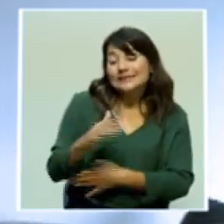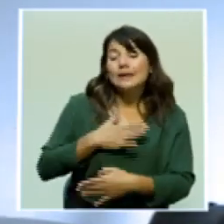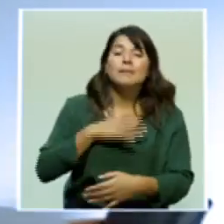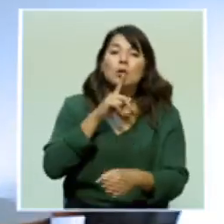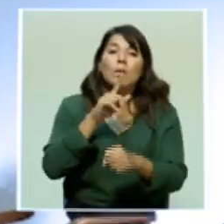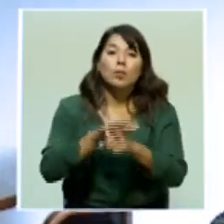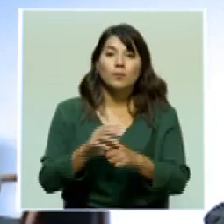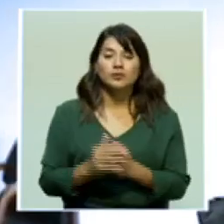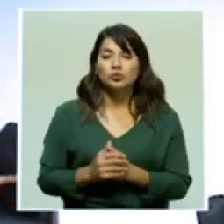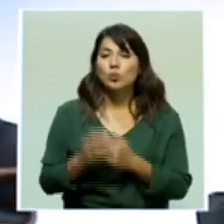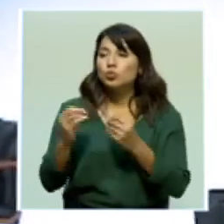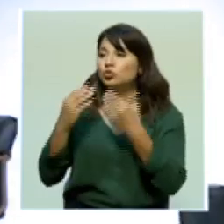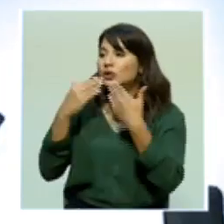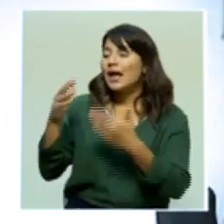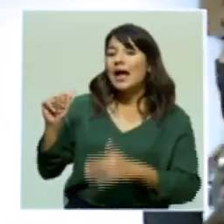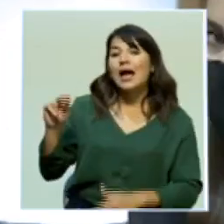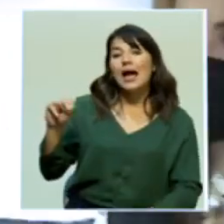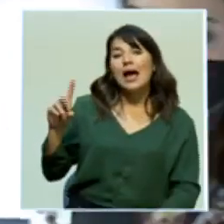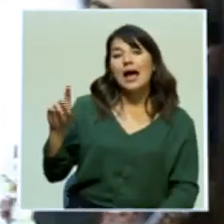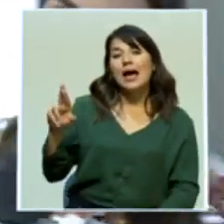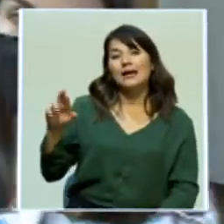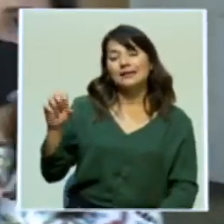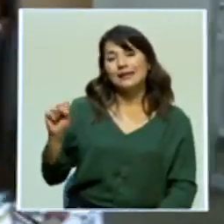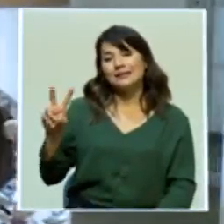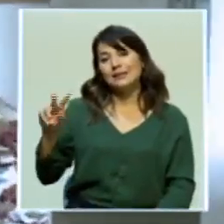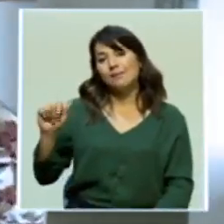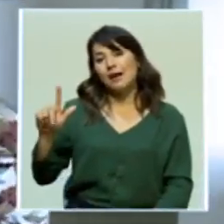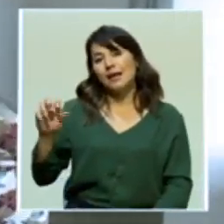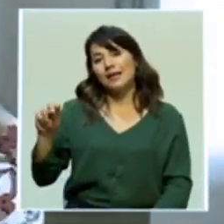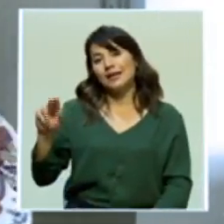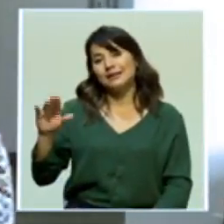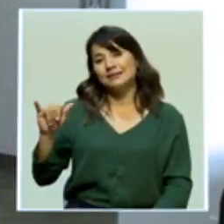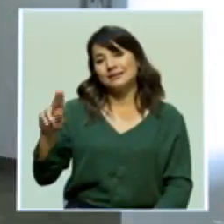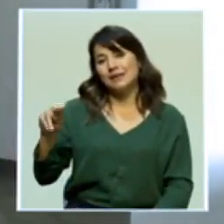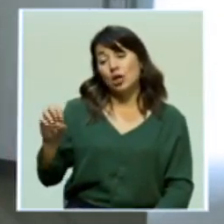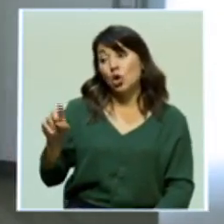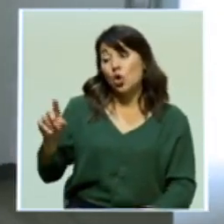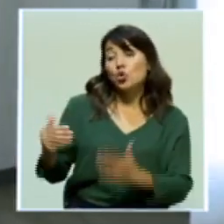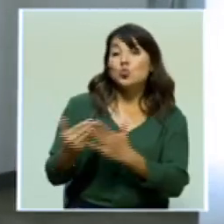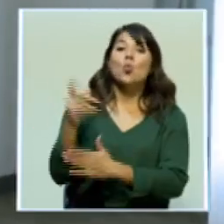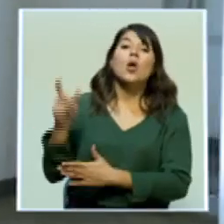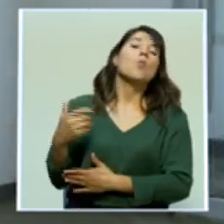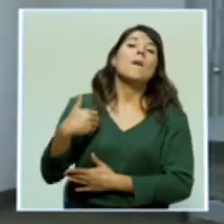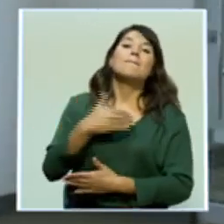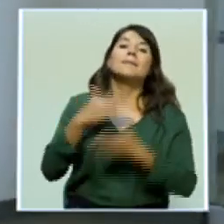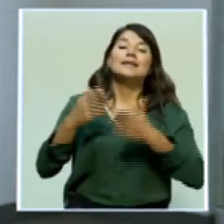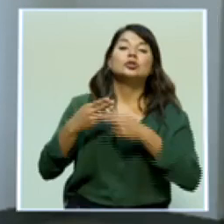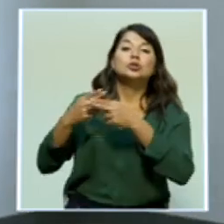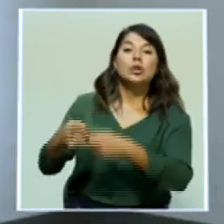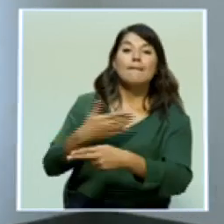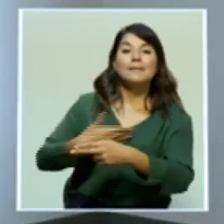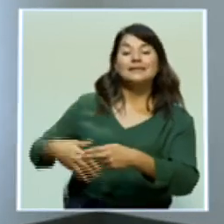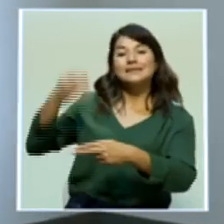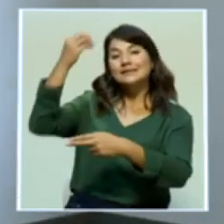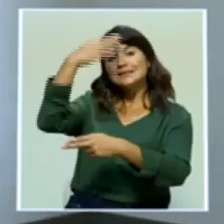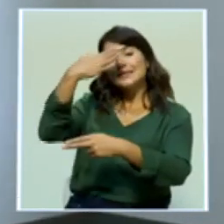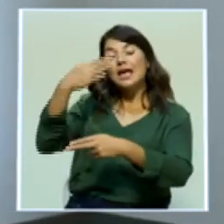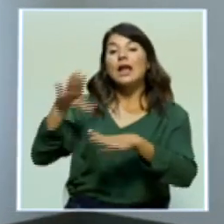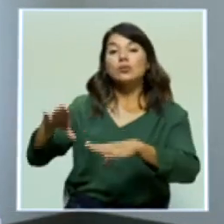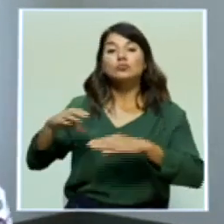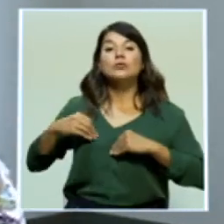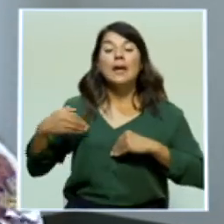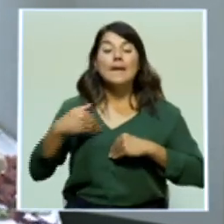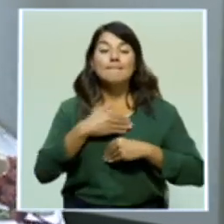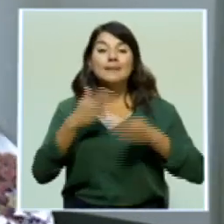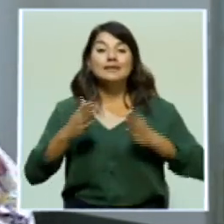Muchas gracias Andrés Valenciano, él es el nuevo ministro designado por el presidente Carlos Alvarado al mando de la cartera del Comercio